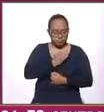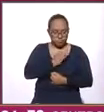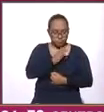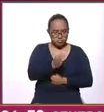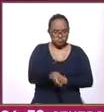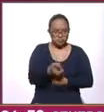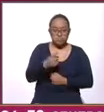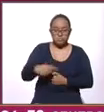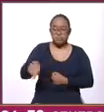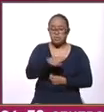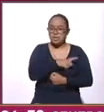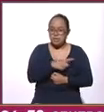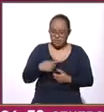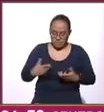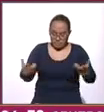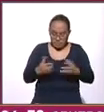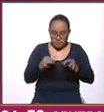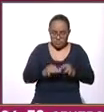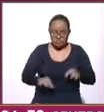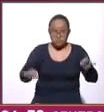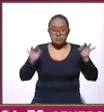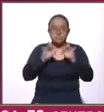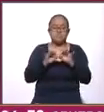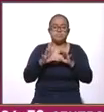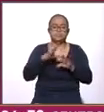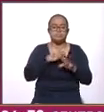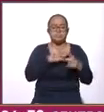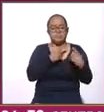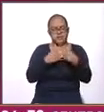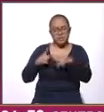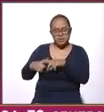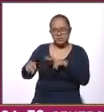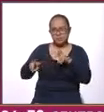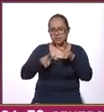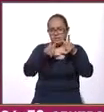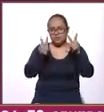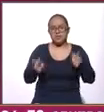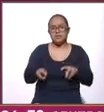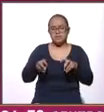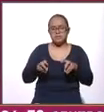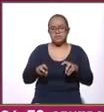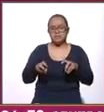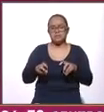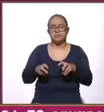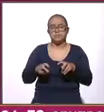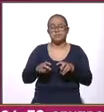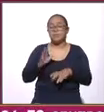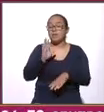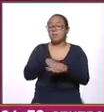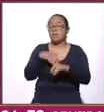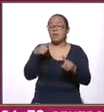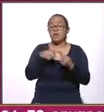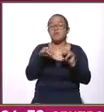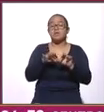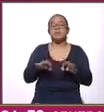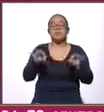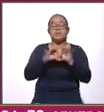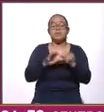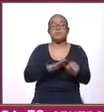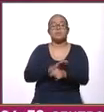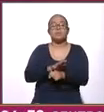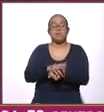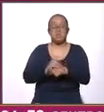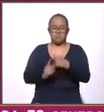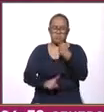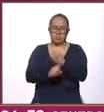comunitaria en muchas formas. Maneja diversos temas. El principal es uno de los